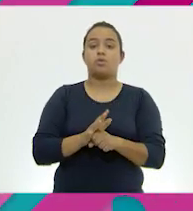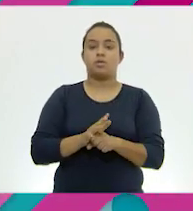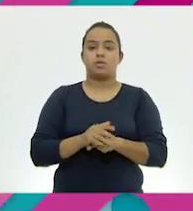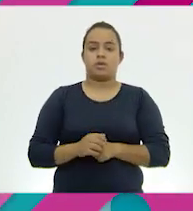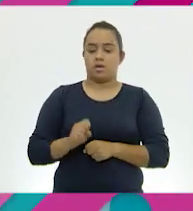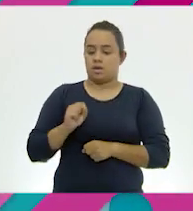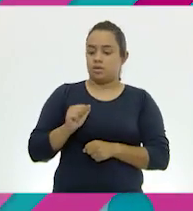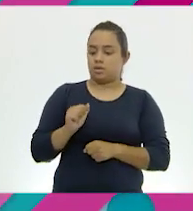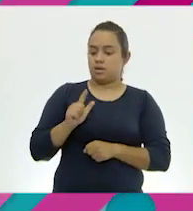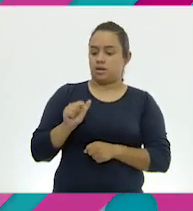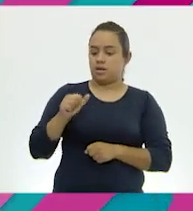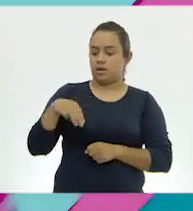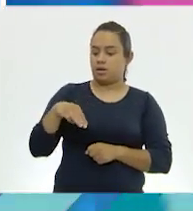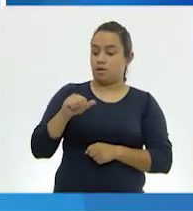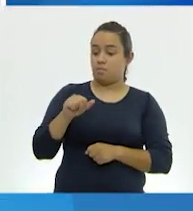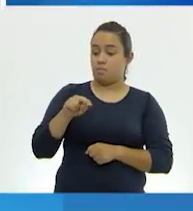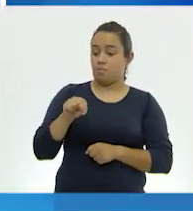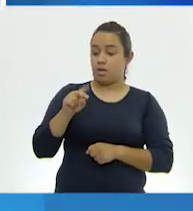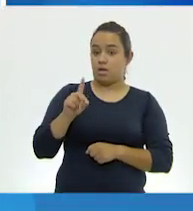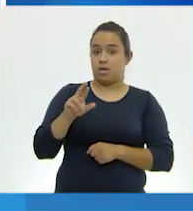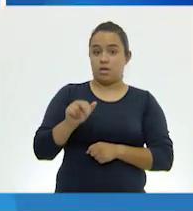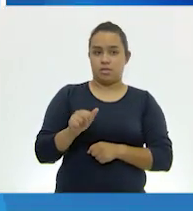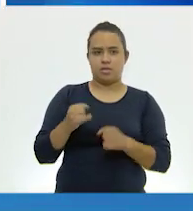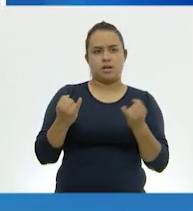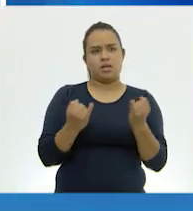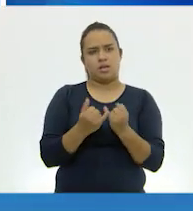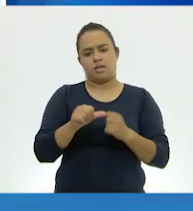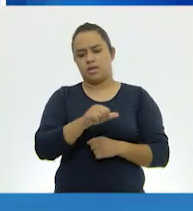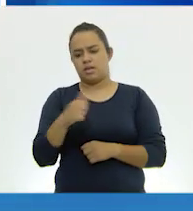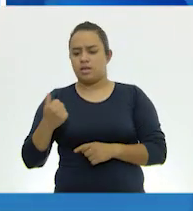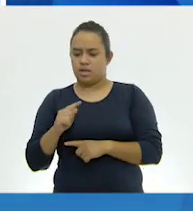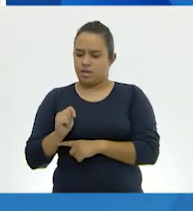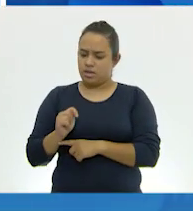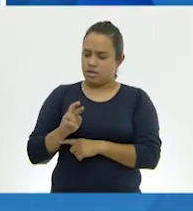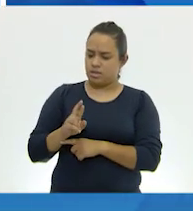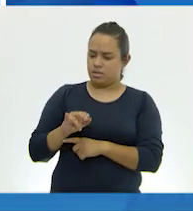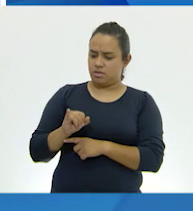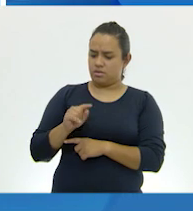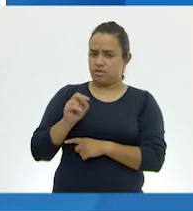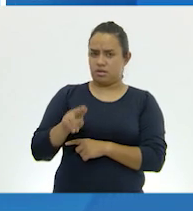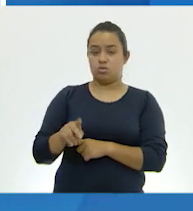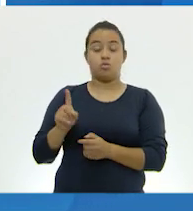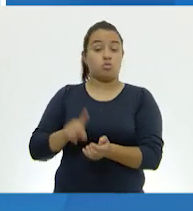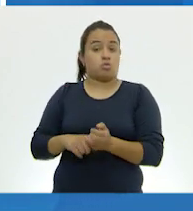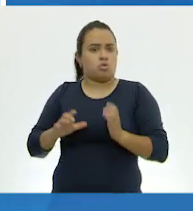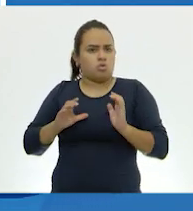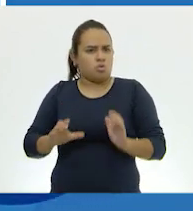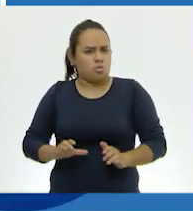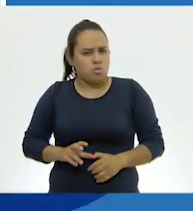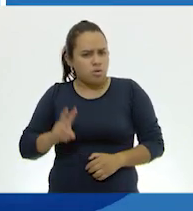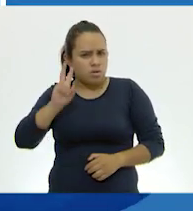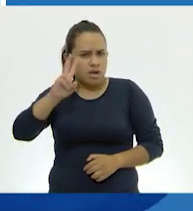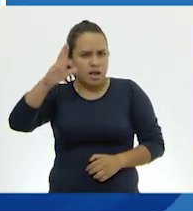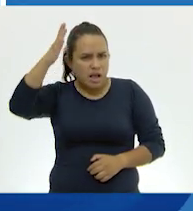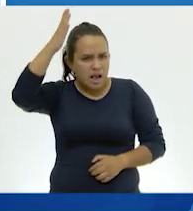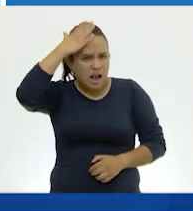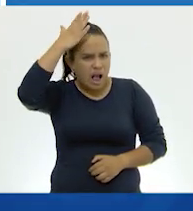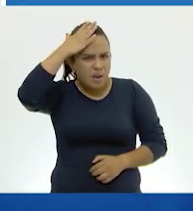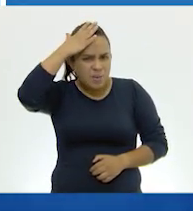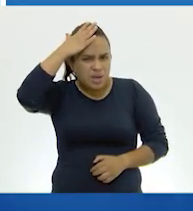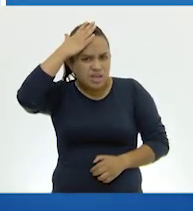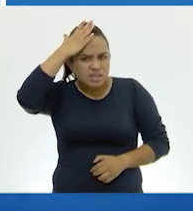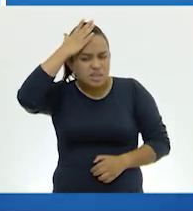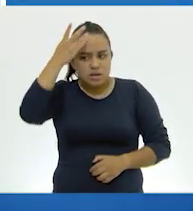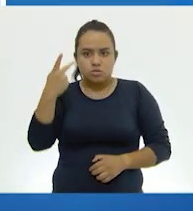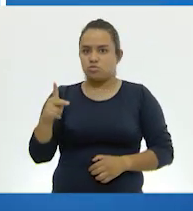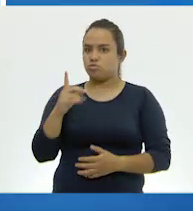salamandras y los tritones. En su cuerpo se distingue la cabeza, ¿ya la viste? Es